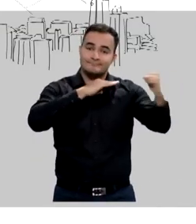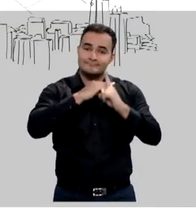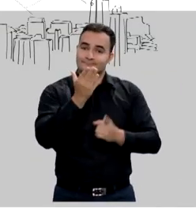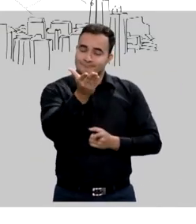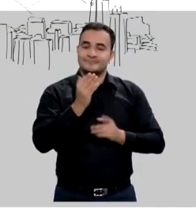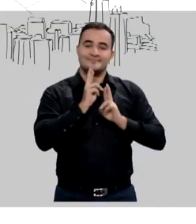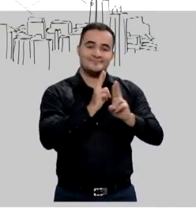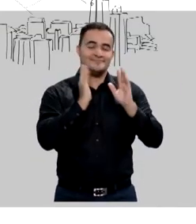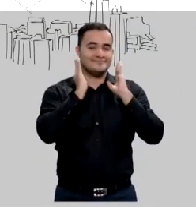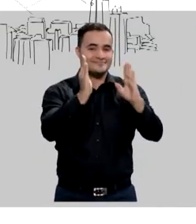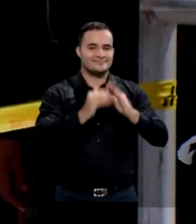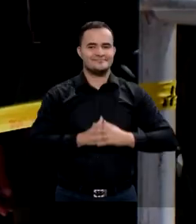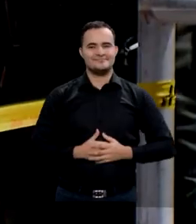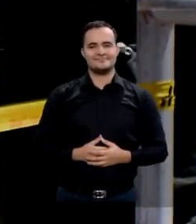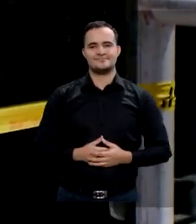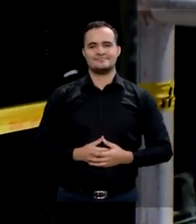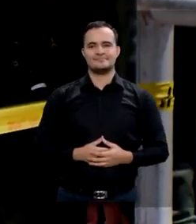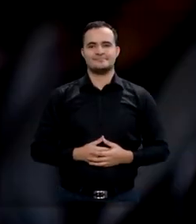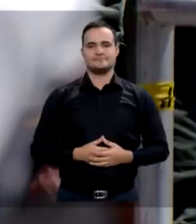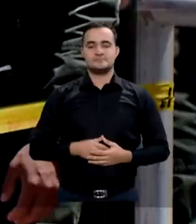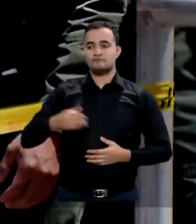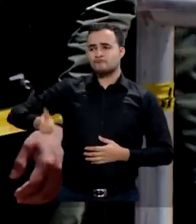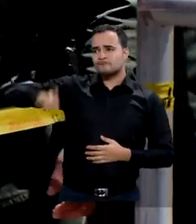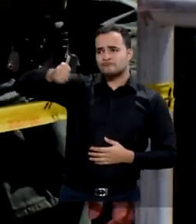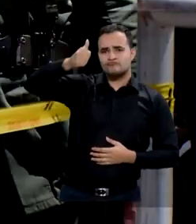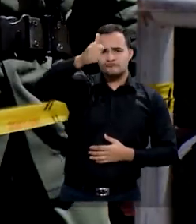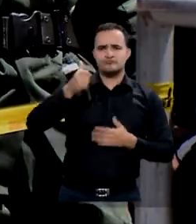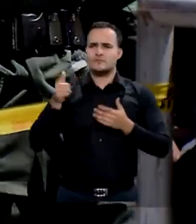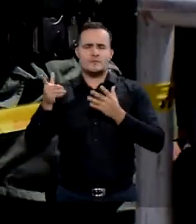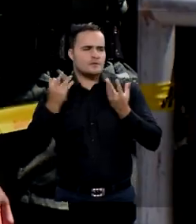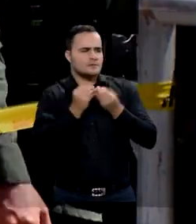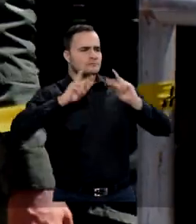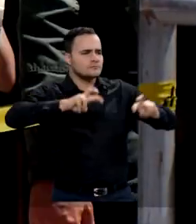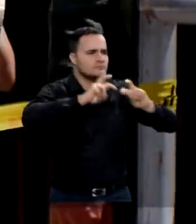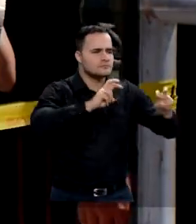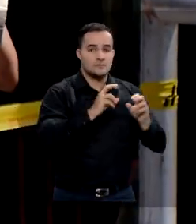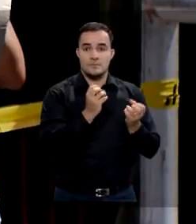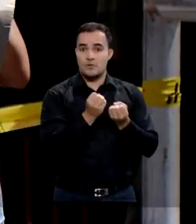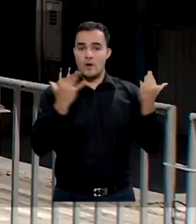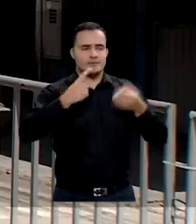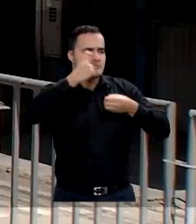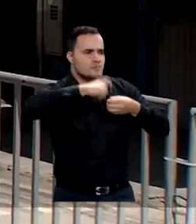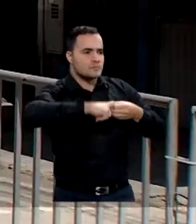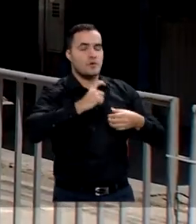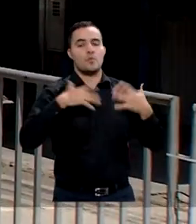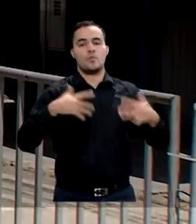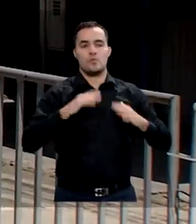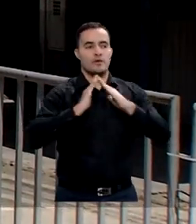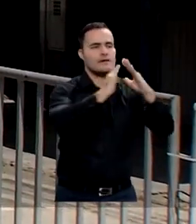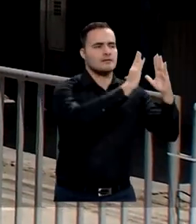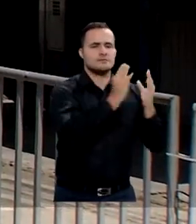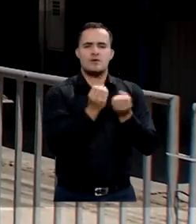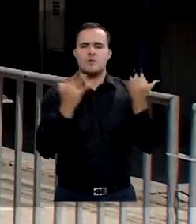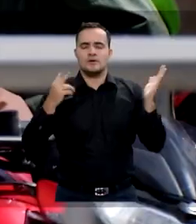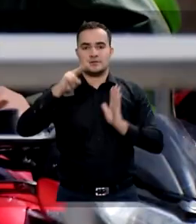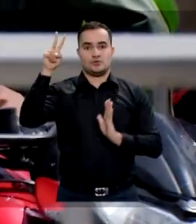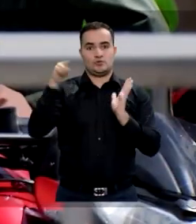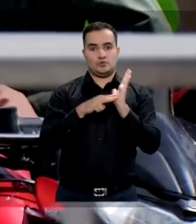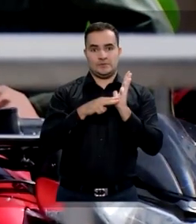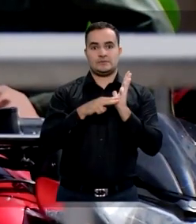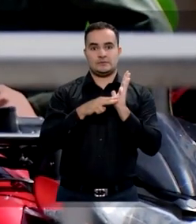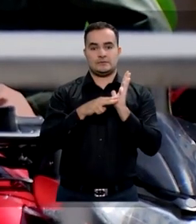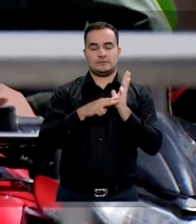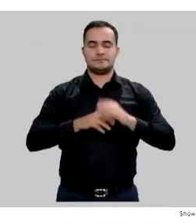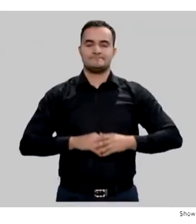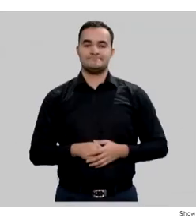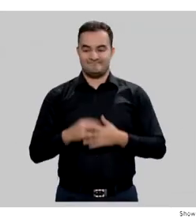presencia en la unidad móvil. Las autoridades han realizado la caracterización de más de 2.000 familias residentes en Santa